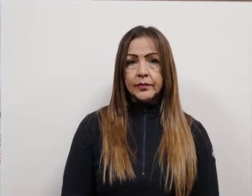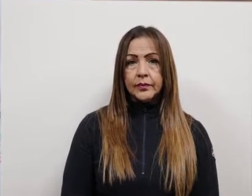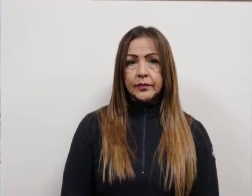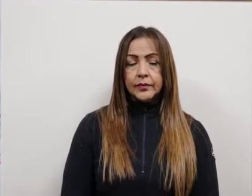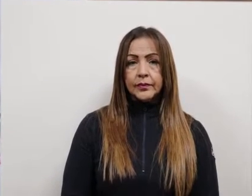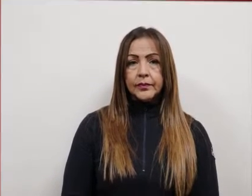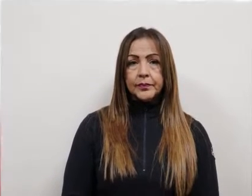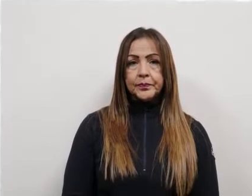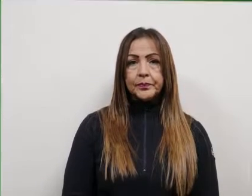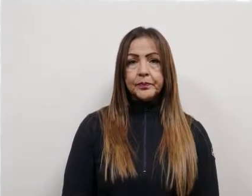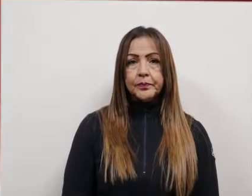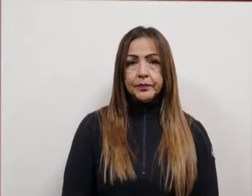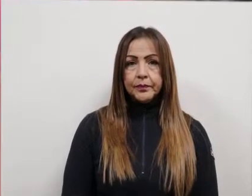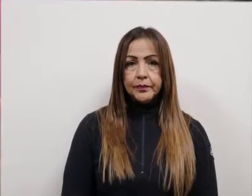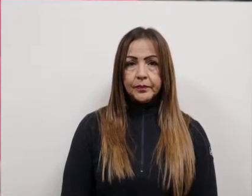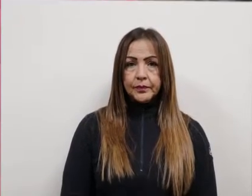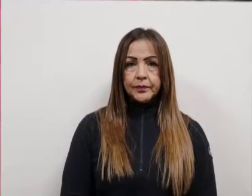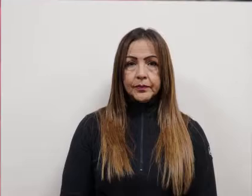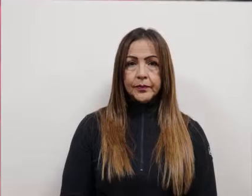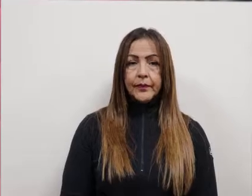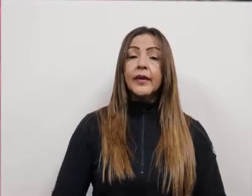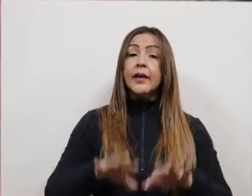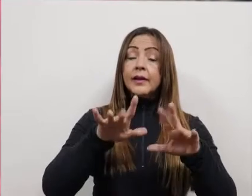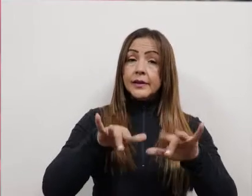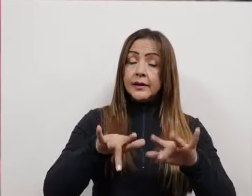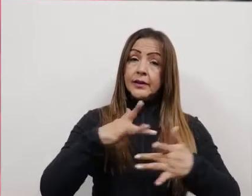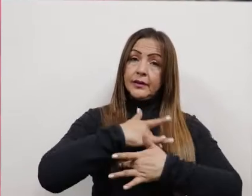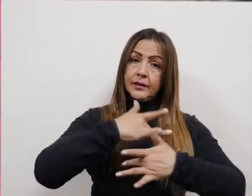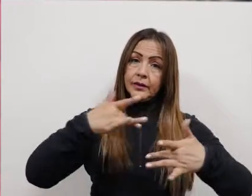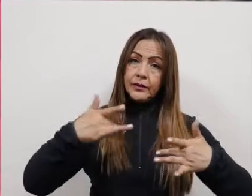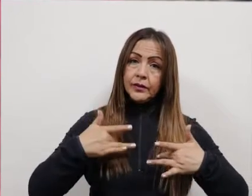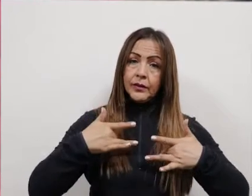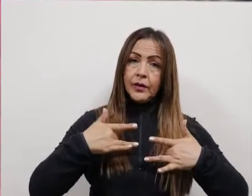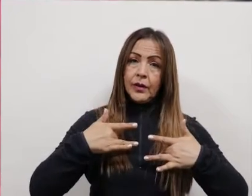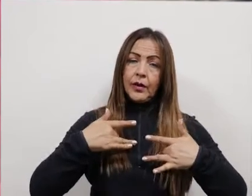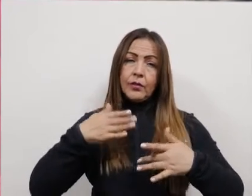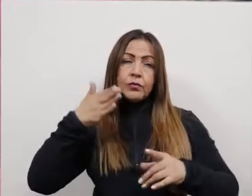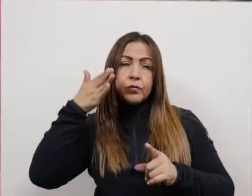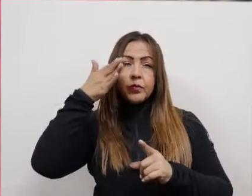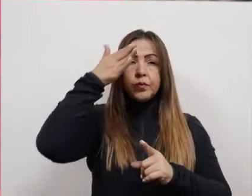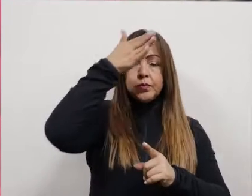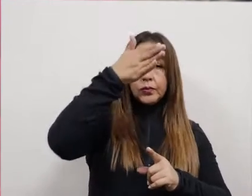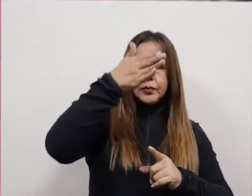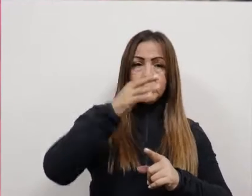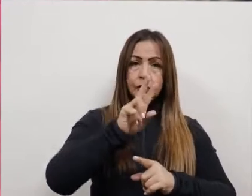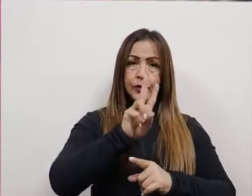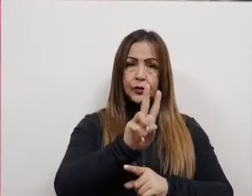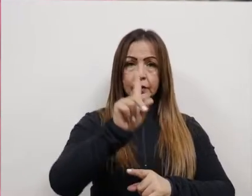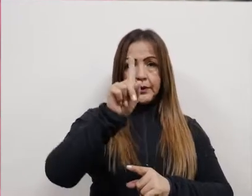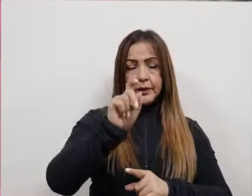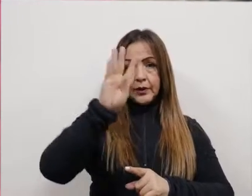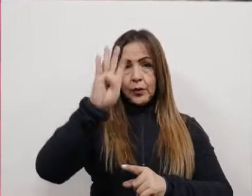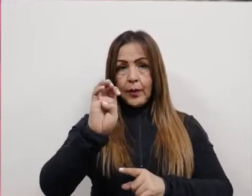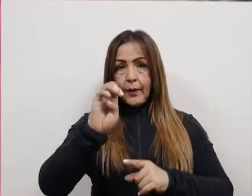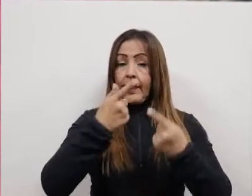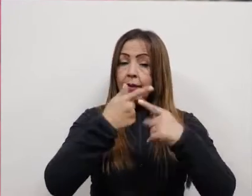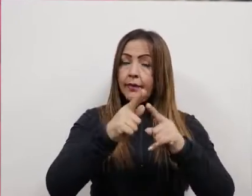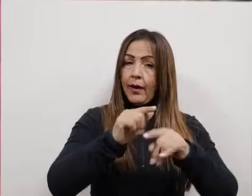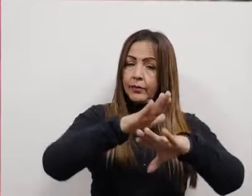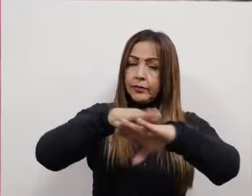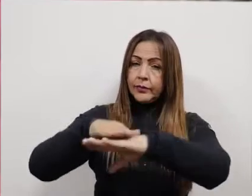servicios de salud, entre otros. La Secretaría de Salud ha proyectado y consolidado 269 boletines